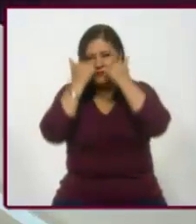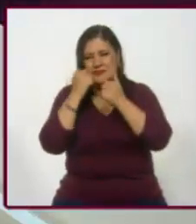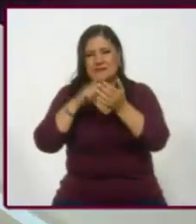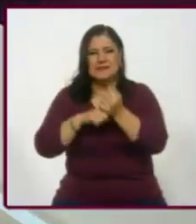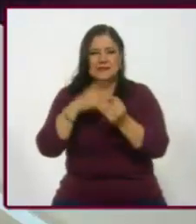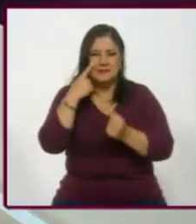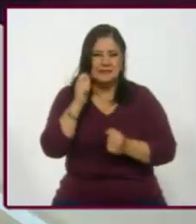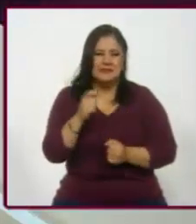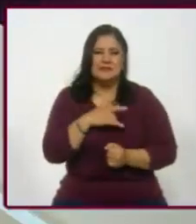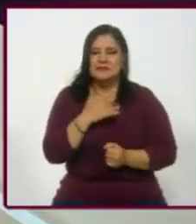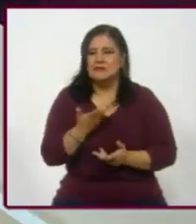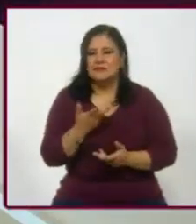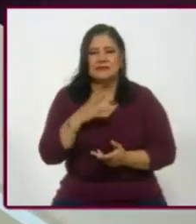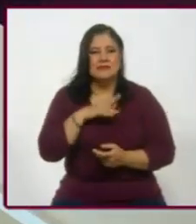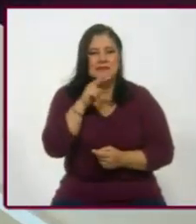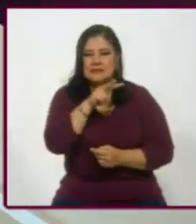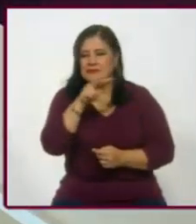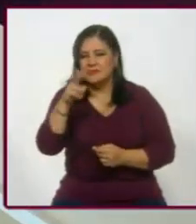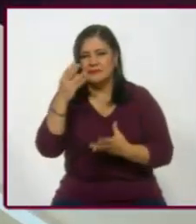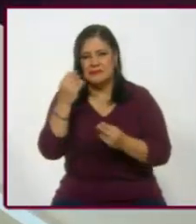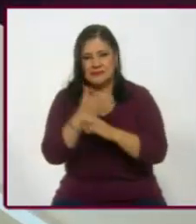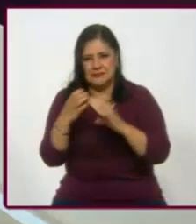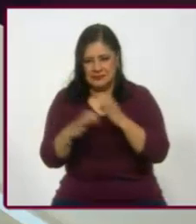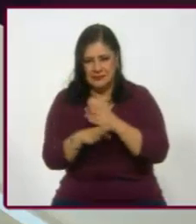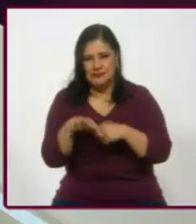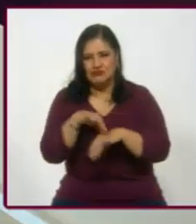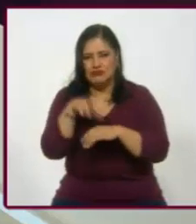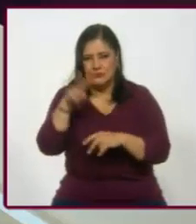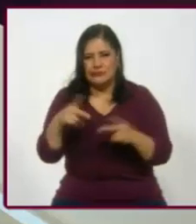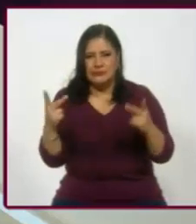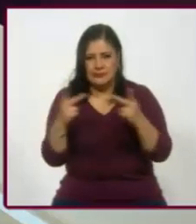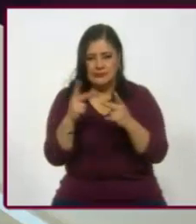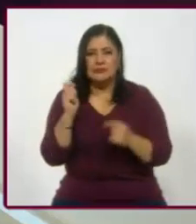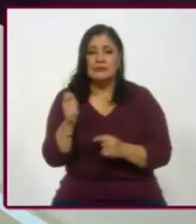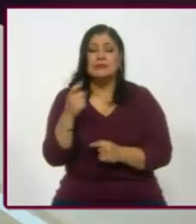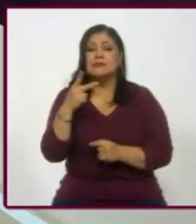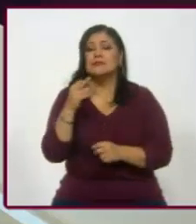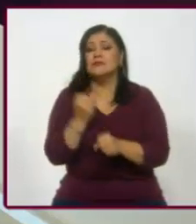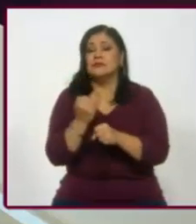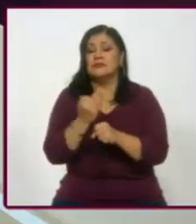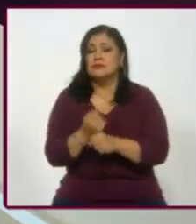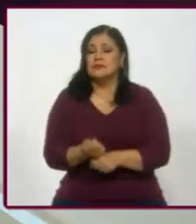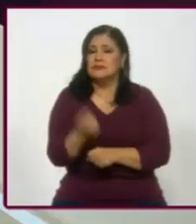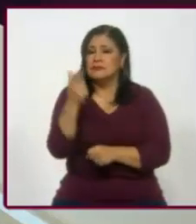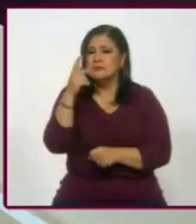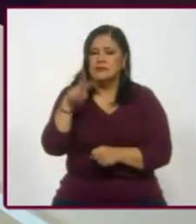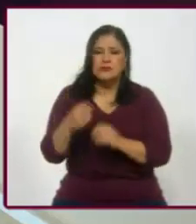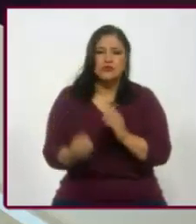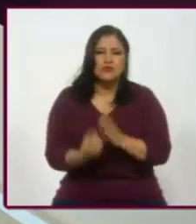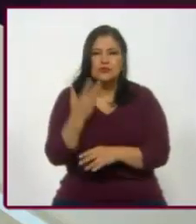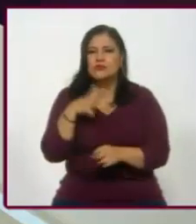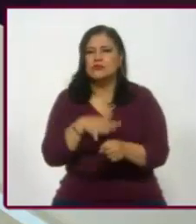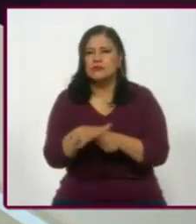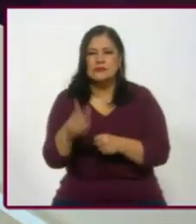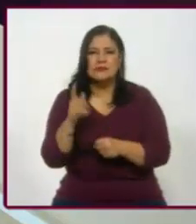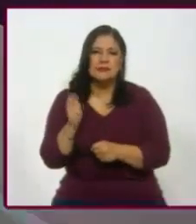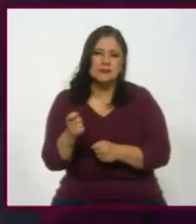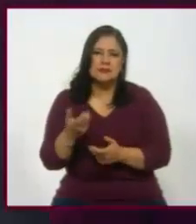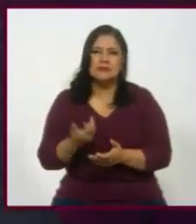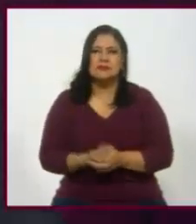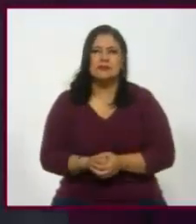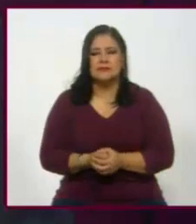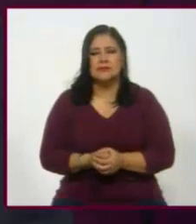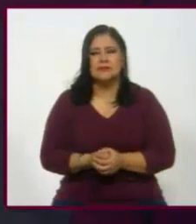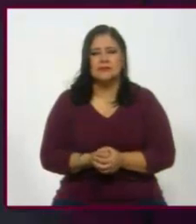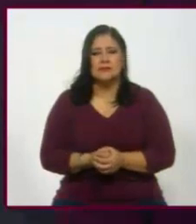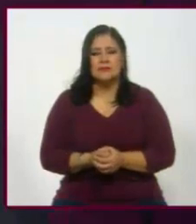O sea, hemos visto cosas así, ¿no? Creo que ahorita lo que es inusual, novedoso, o yo creo que, pues